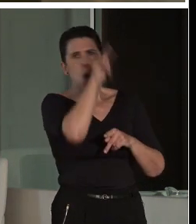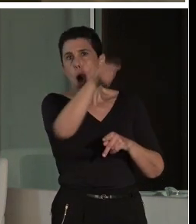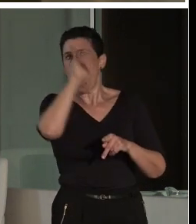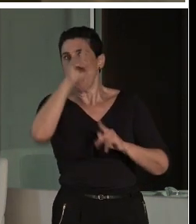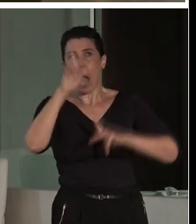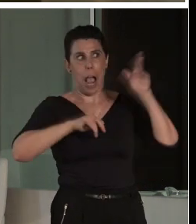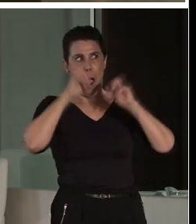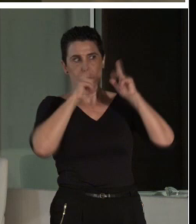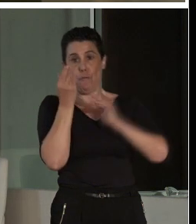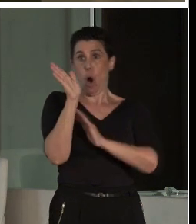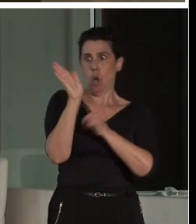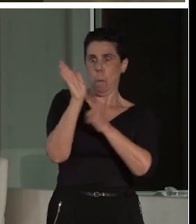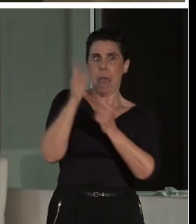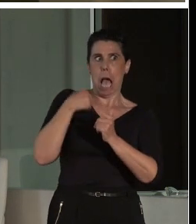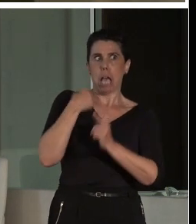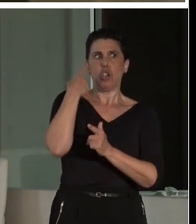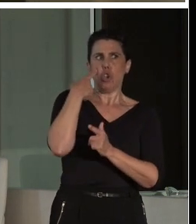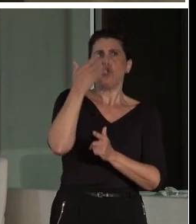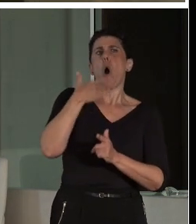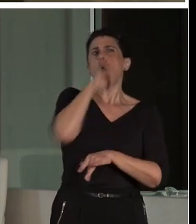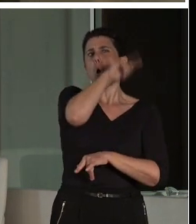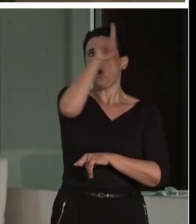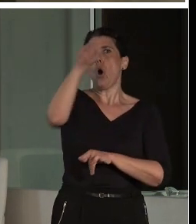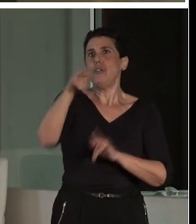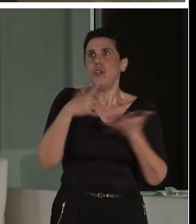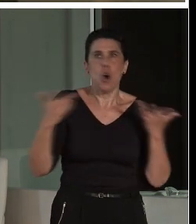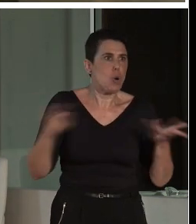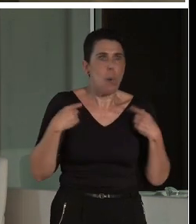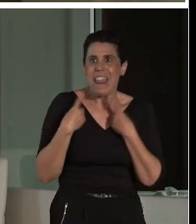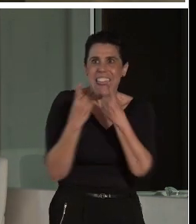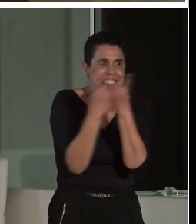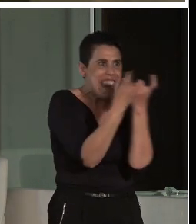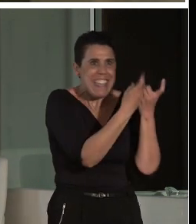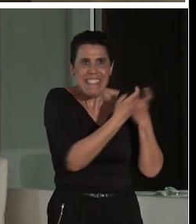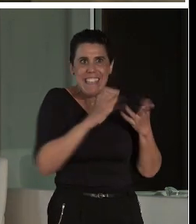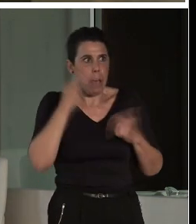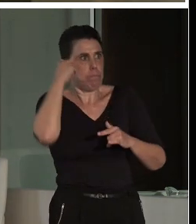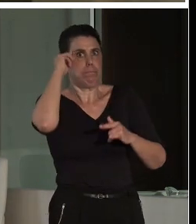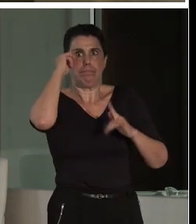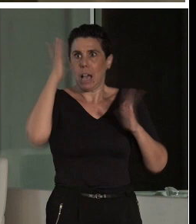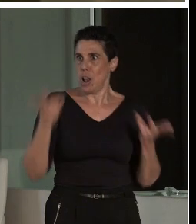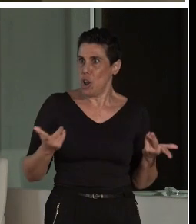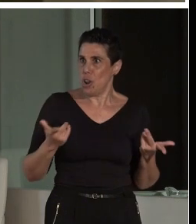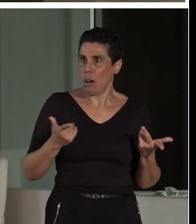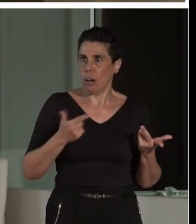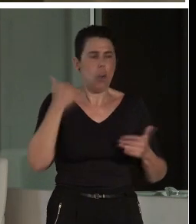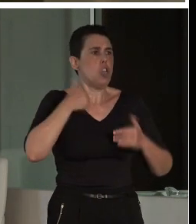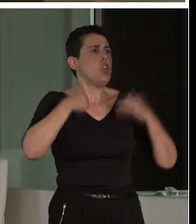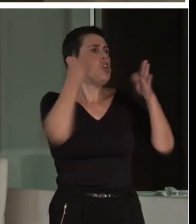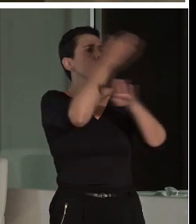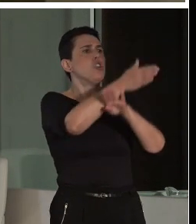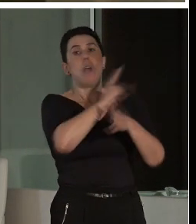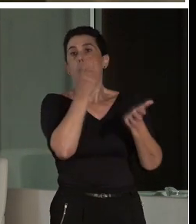necesidad de consumir patrimonio, ¿no? Es como, y yo ya he estado allí, ¿para qué voy a volver? Porque, además, esa es otra cuestión.